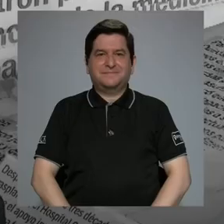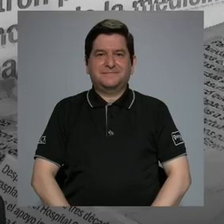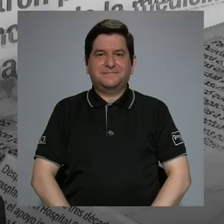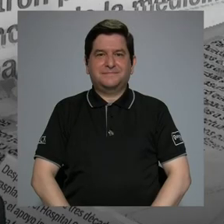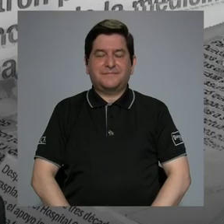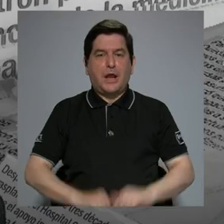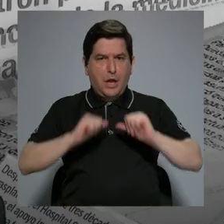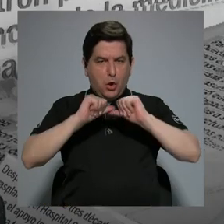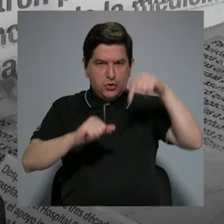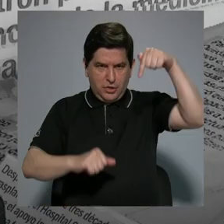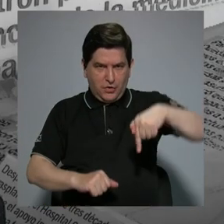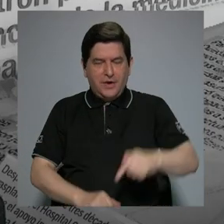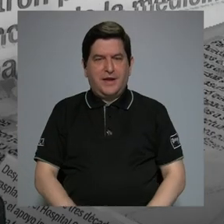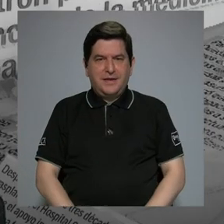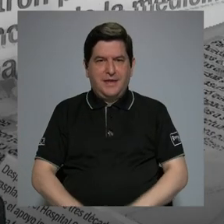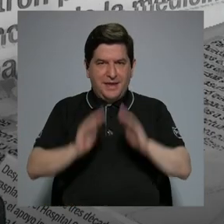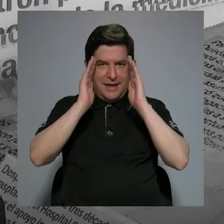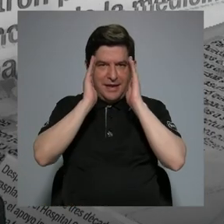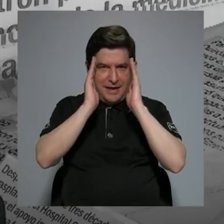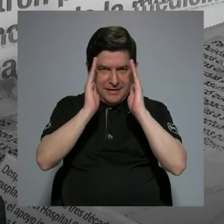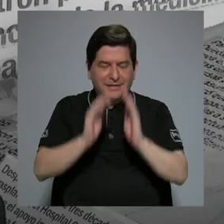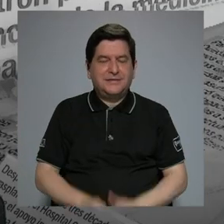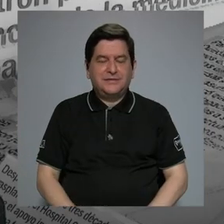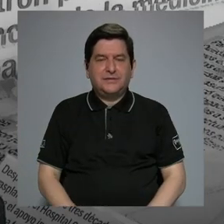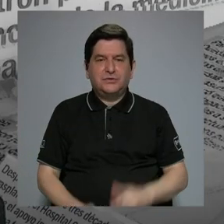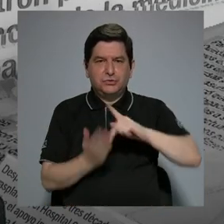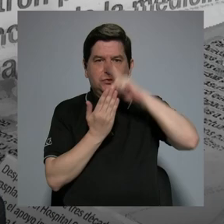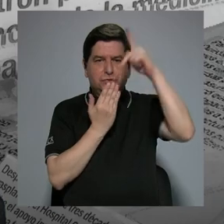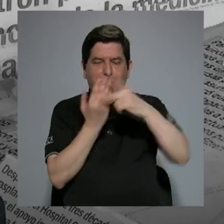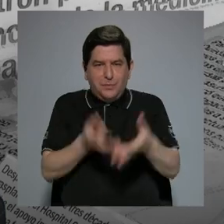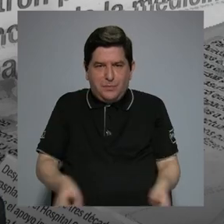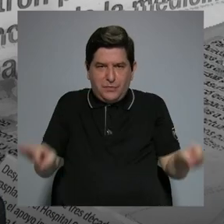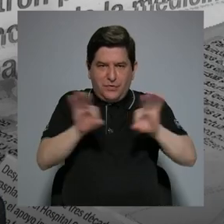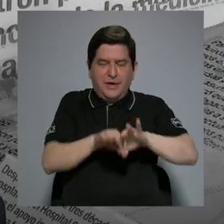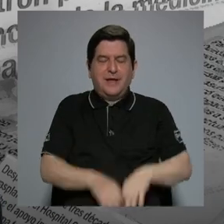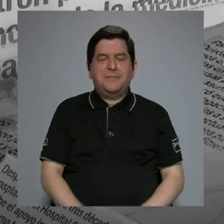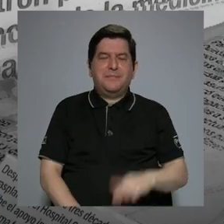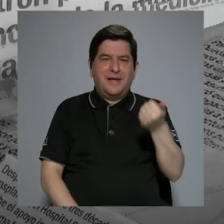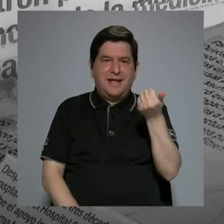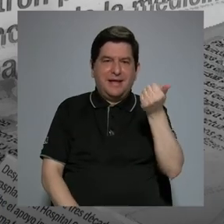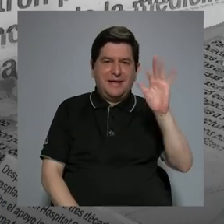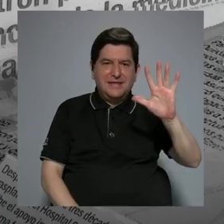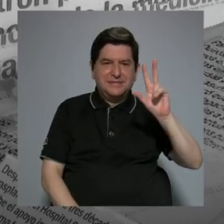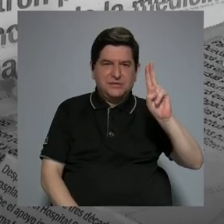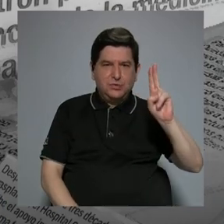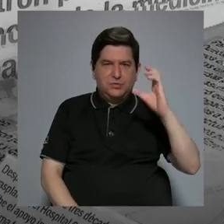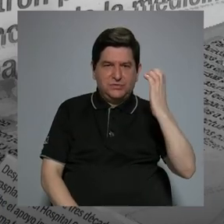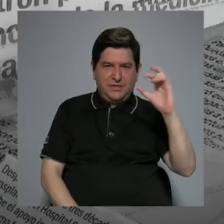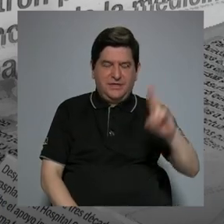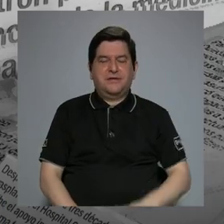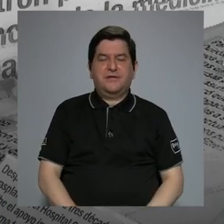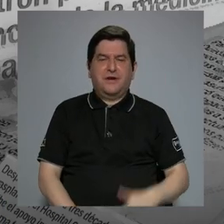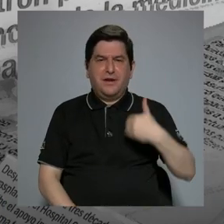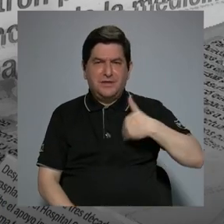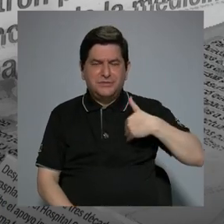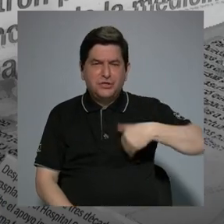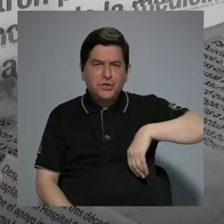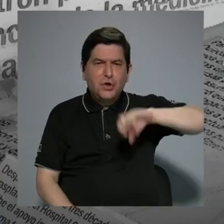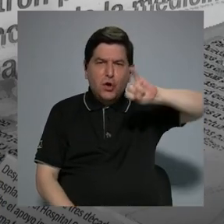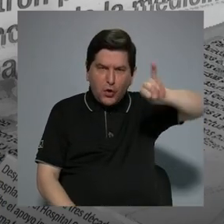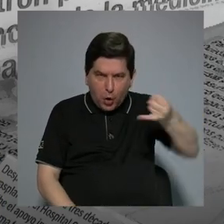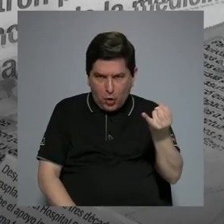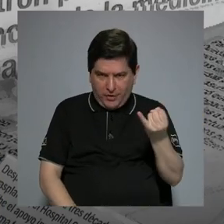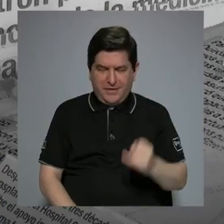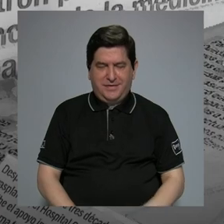Seguimos aquí en sintonía de lo que importa por Canal 15 UCR. Don Jorge, precisamente